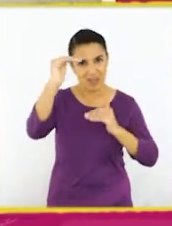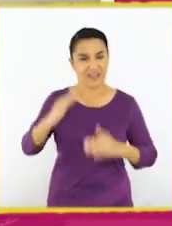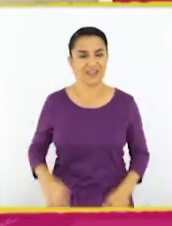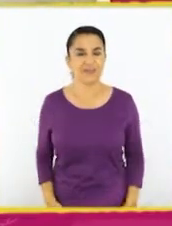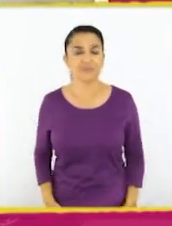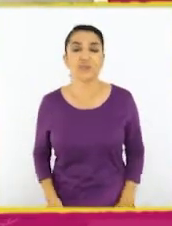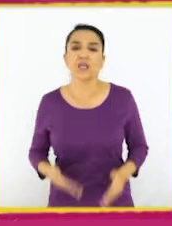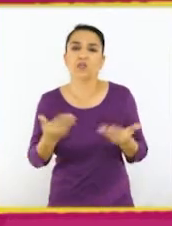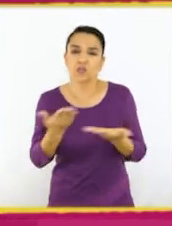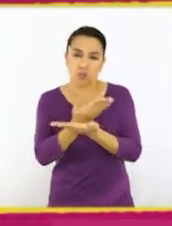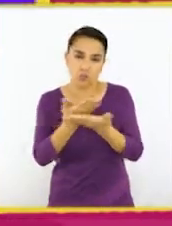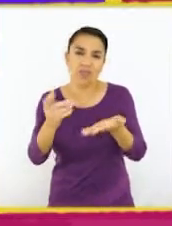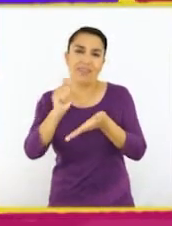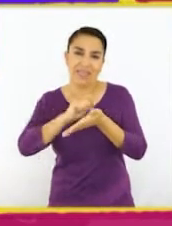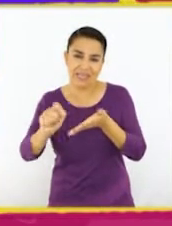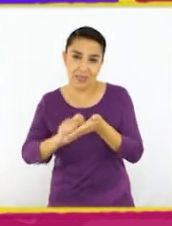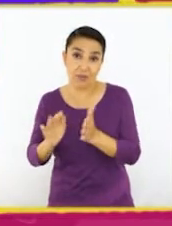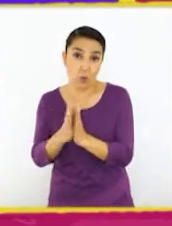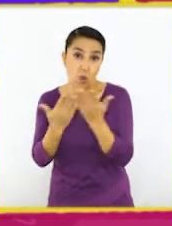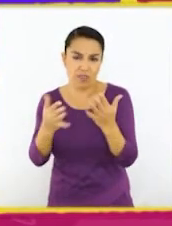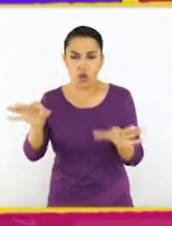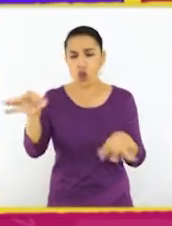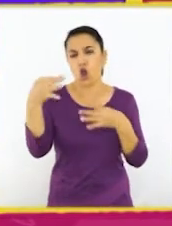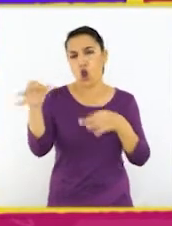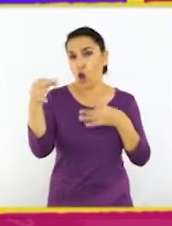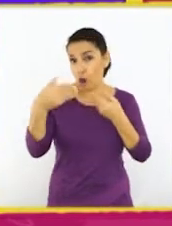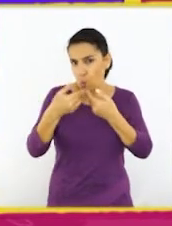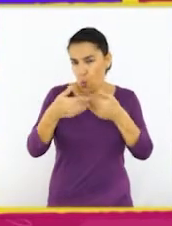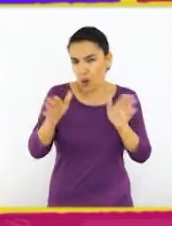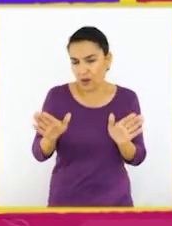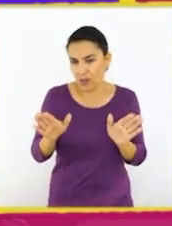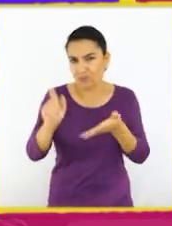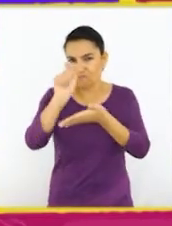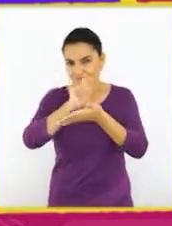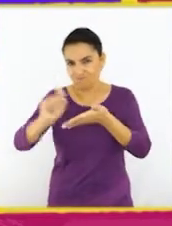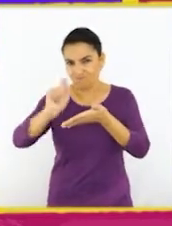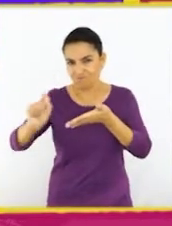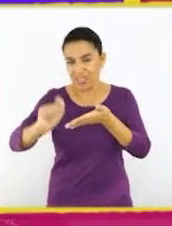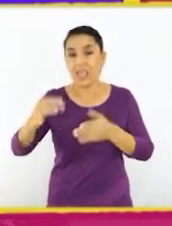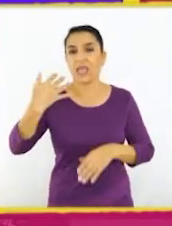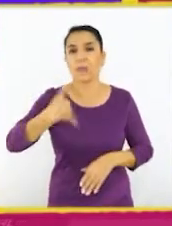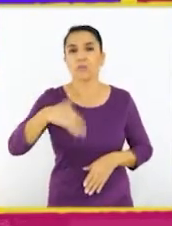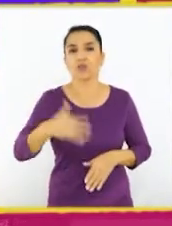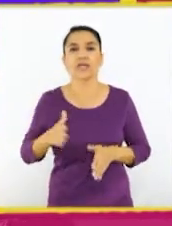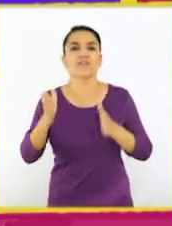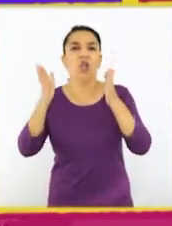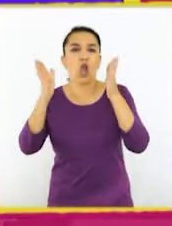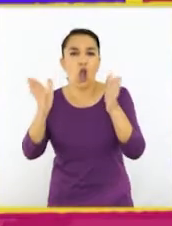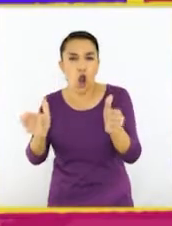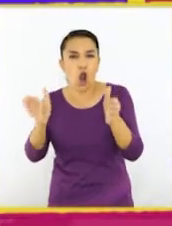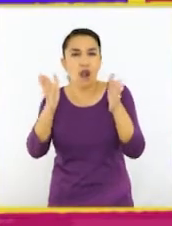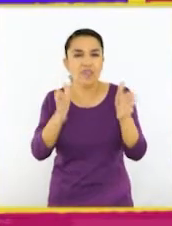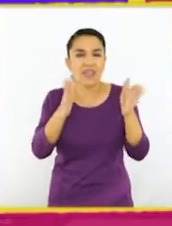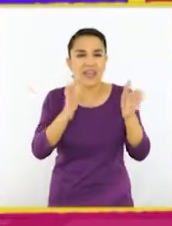Entonces, si van a escribir en un cuaderno o en una hoja cualquiera, es muy importante organizar el espacio y